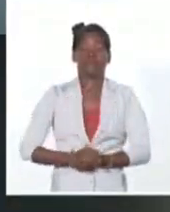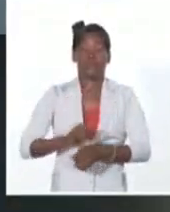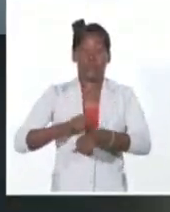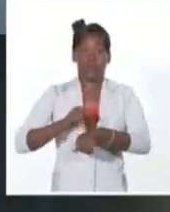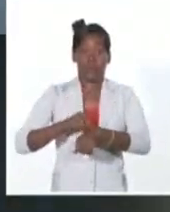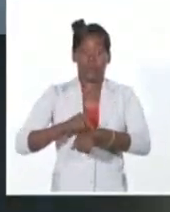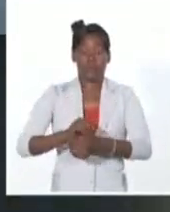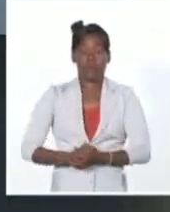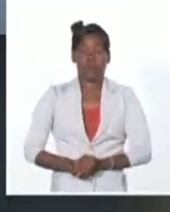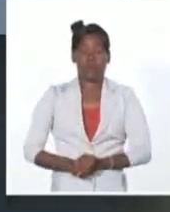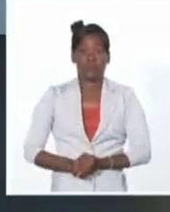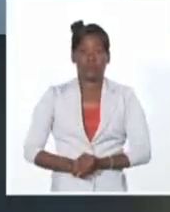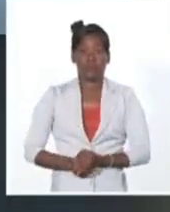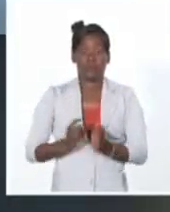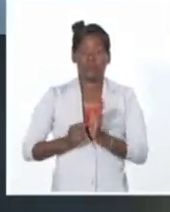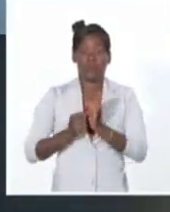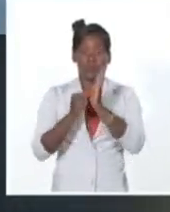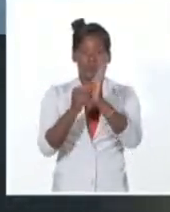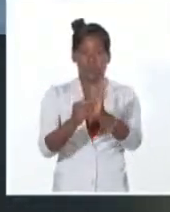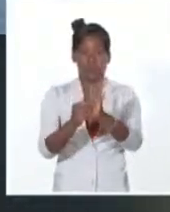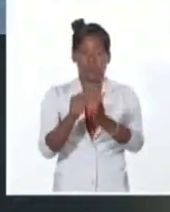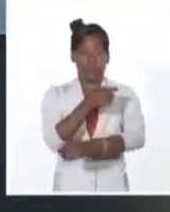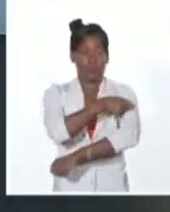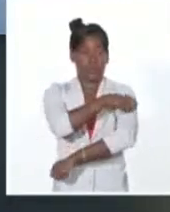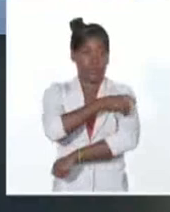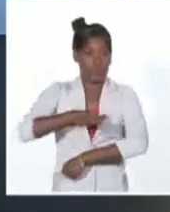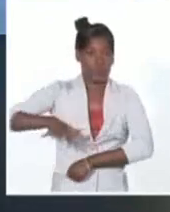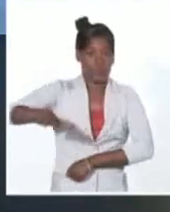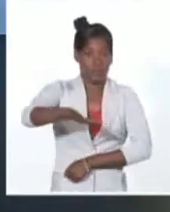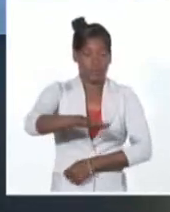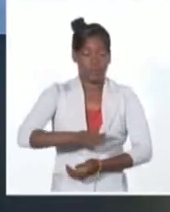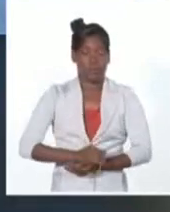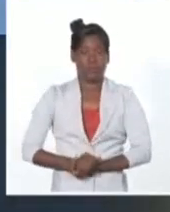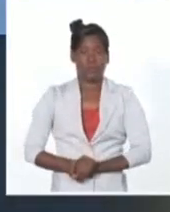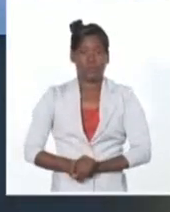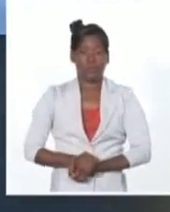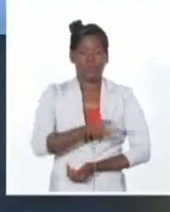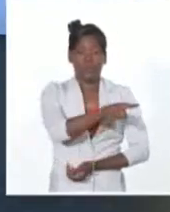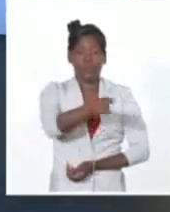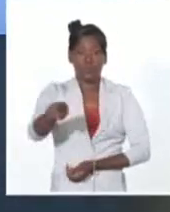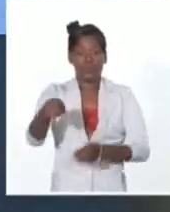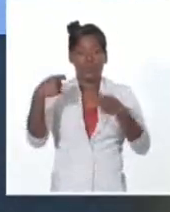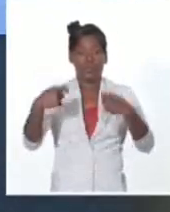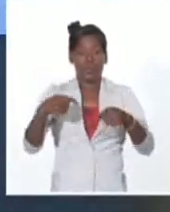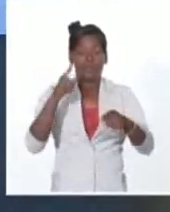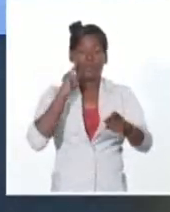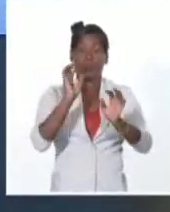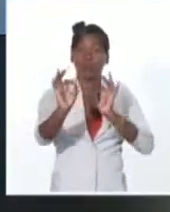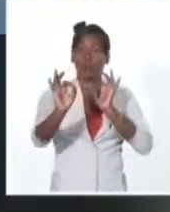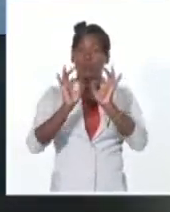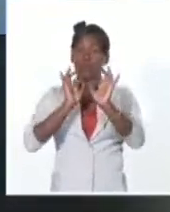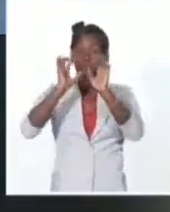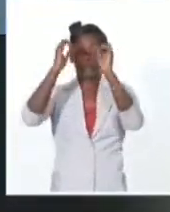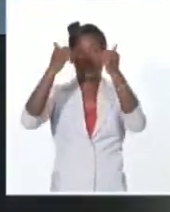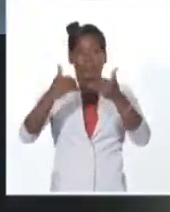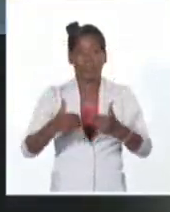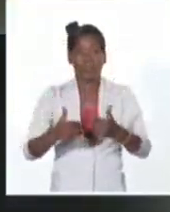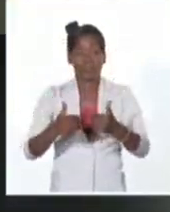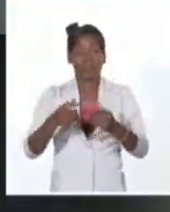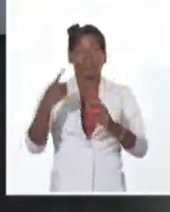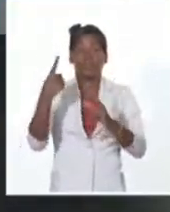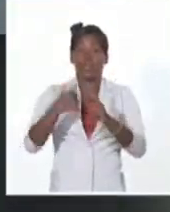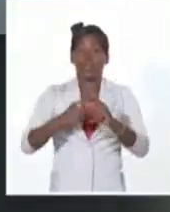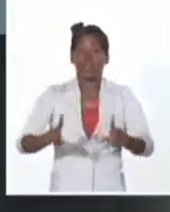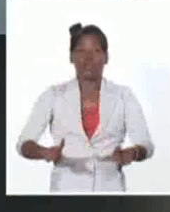se orienta a la población cumplir disciplinadamente las indicaciones impartidas por las autoridades locales, incrementar la